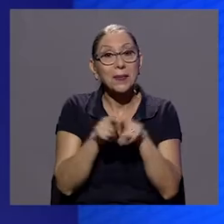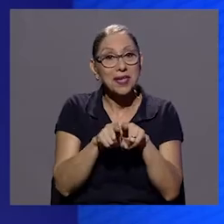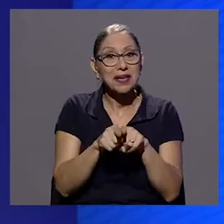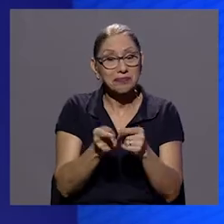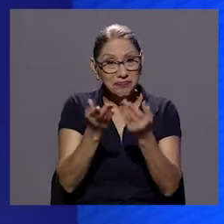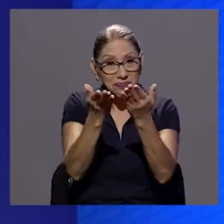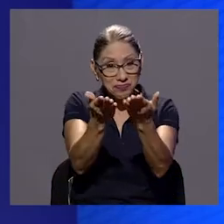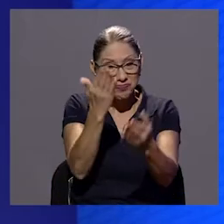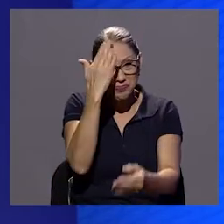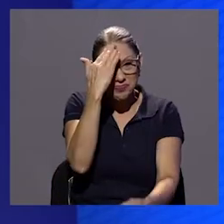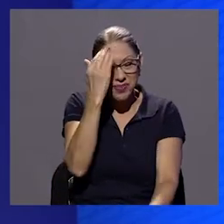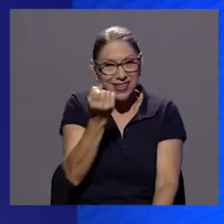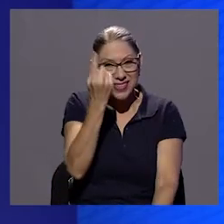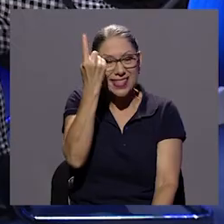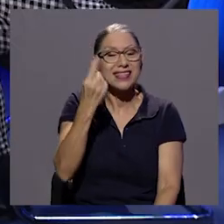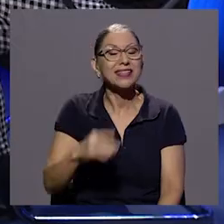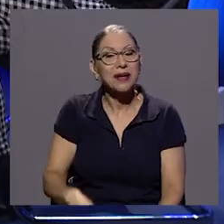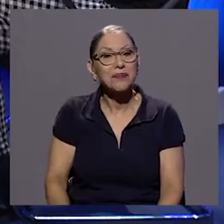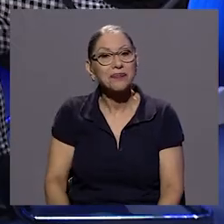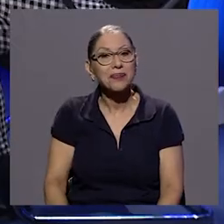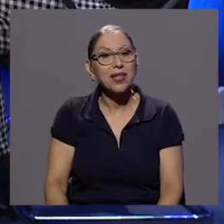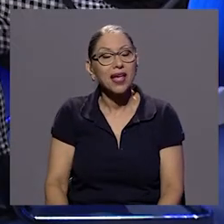claro para el espectador